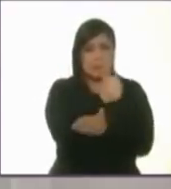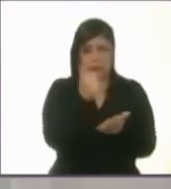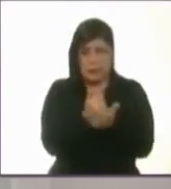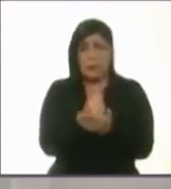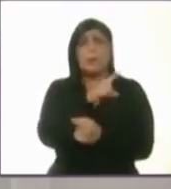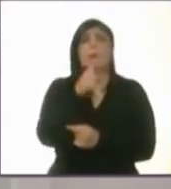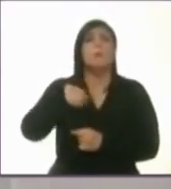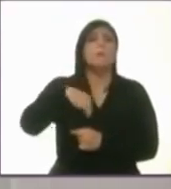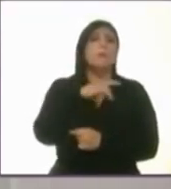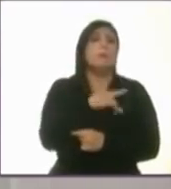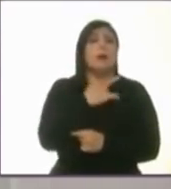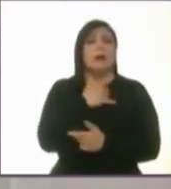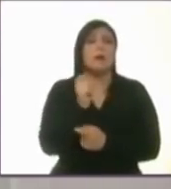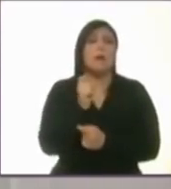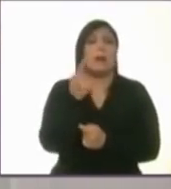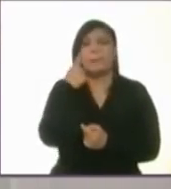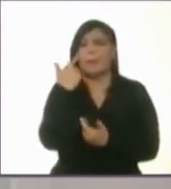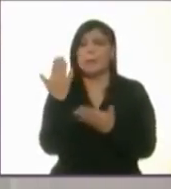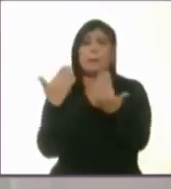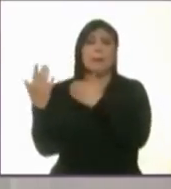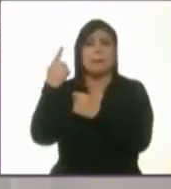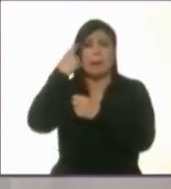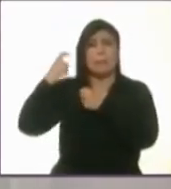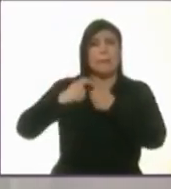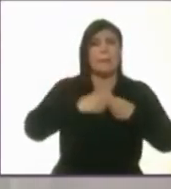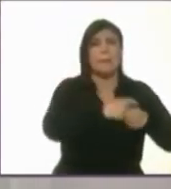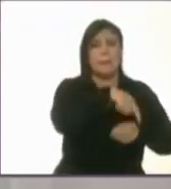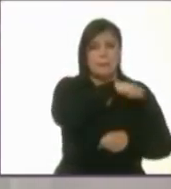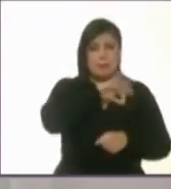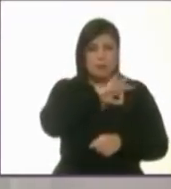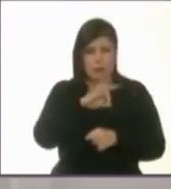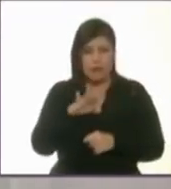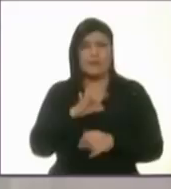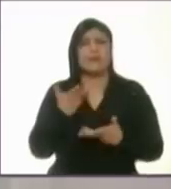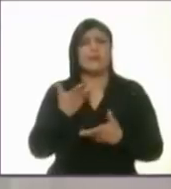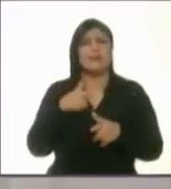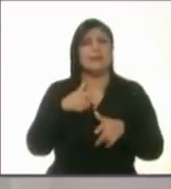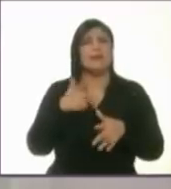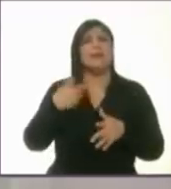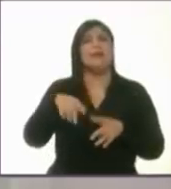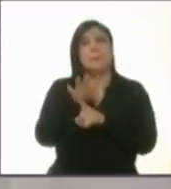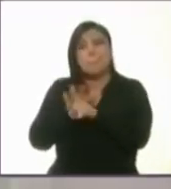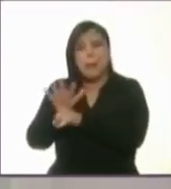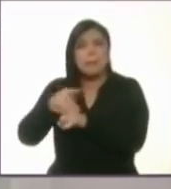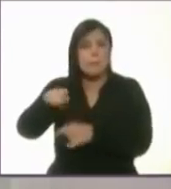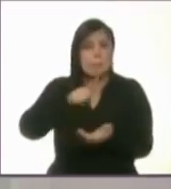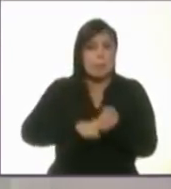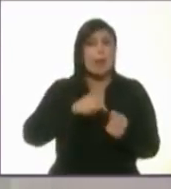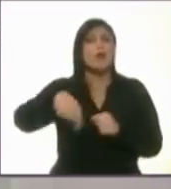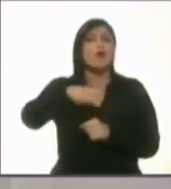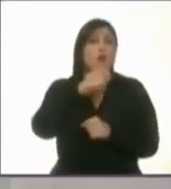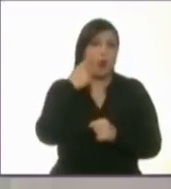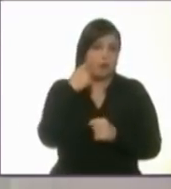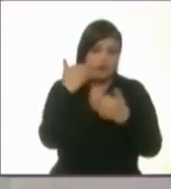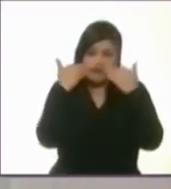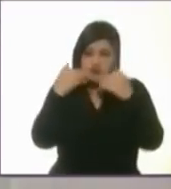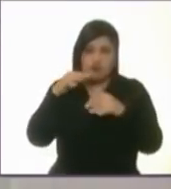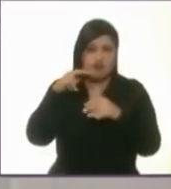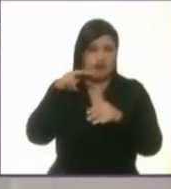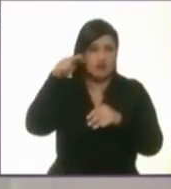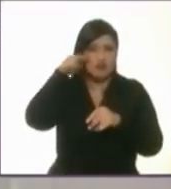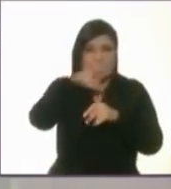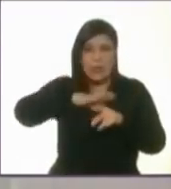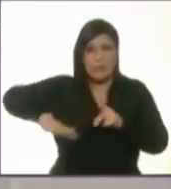operan de manera clientelar. Usted que ha estado en contacto en el trabajo de campo, ¿cuál sería el diagnóstico de esta